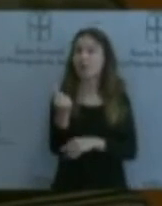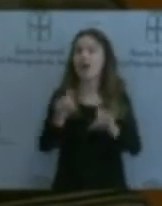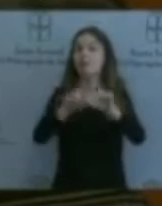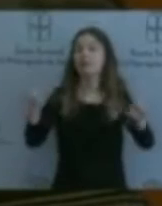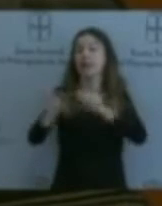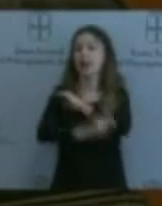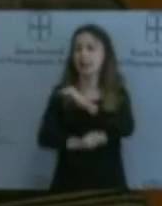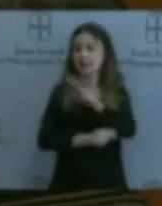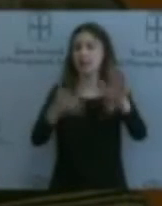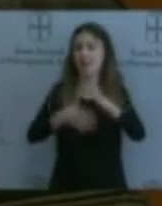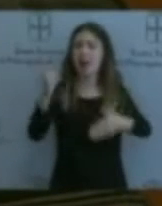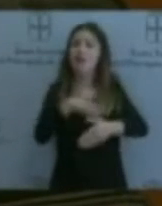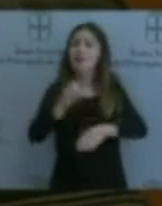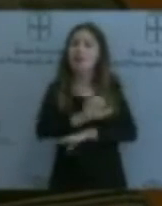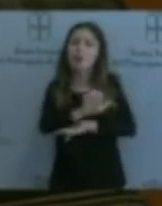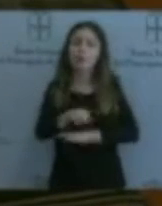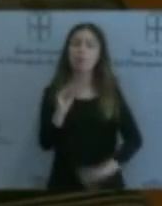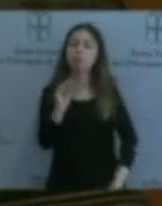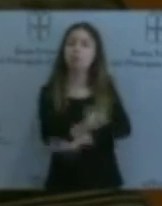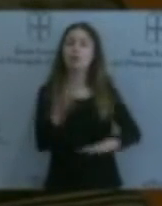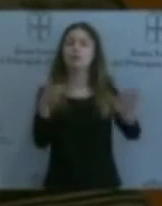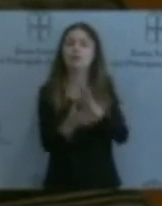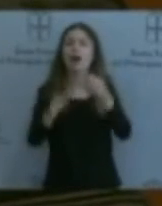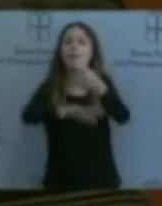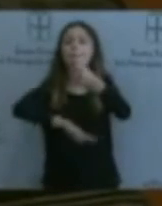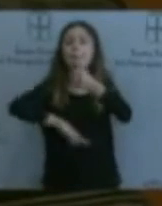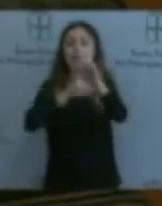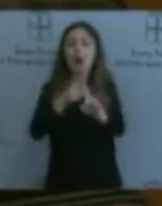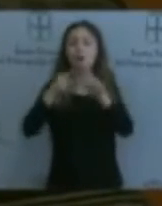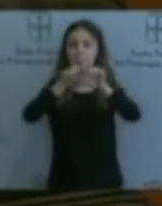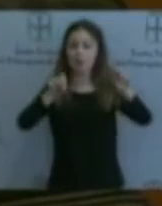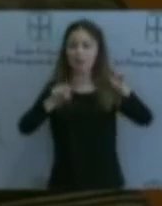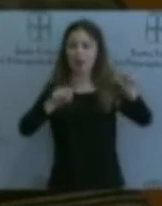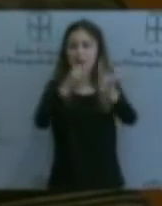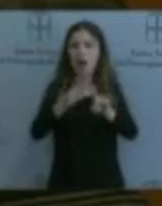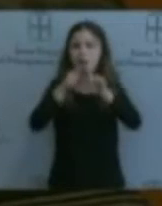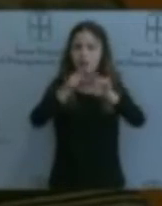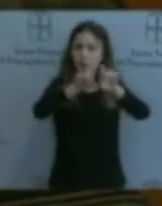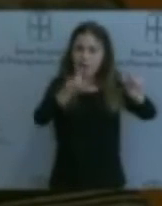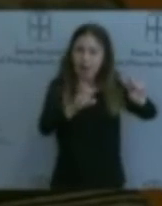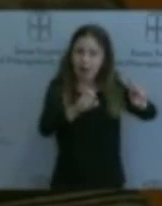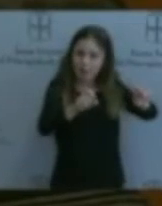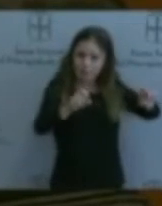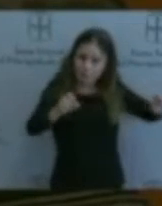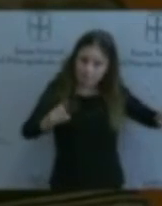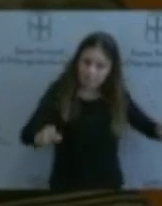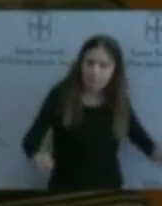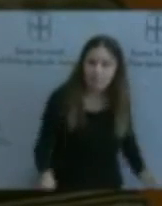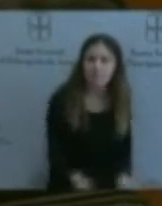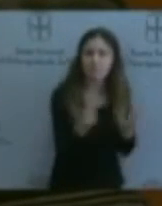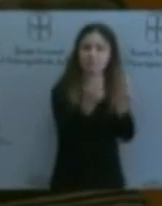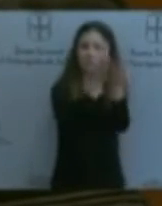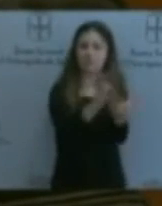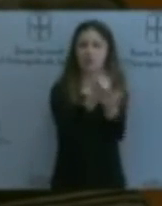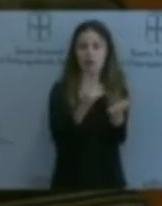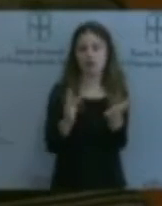que van a ser fundamentales para esta empresa, para poder reflotar esta empresa. Mire, la empresa tuvo beneficios en el 2019, la empresa es